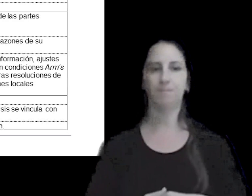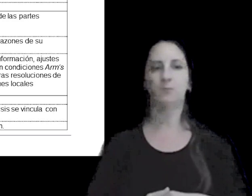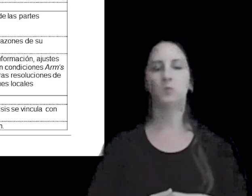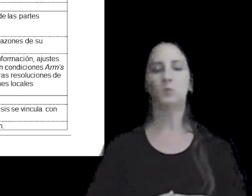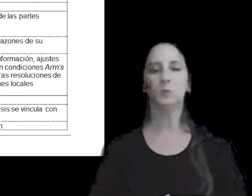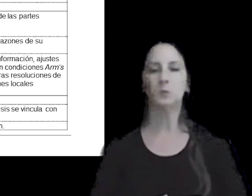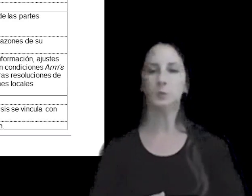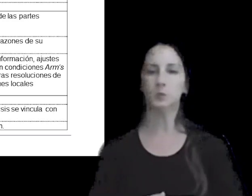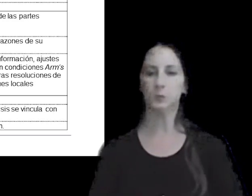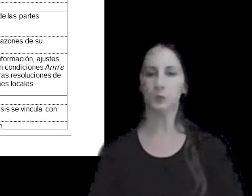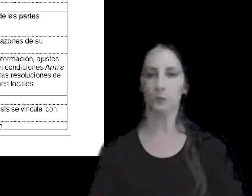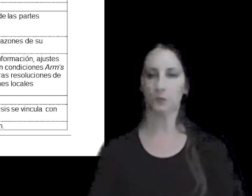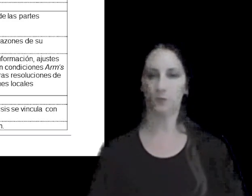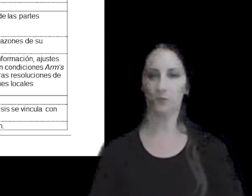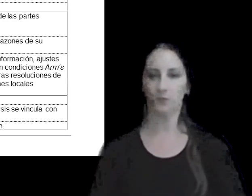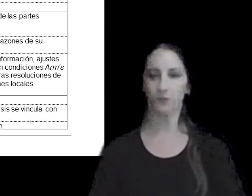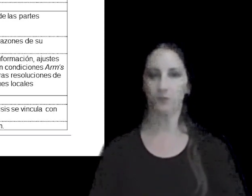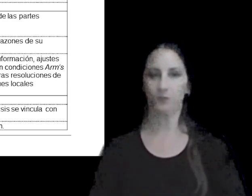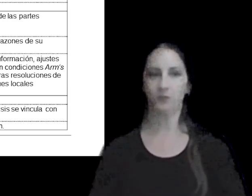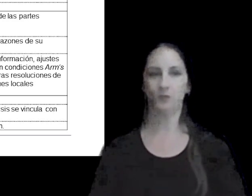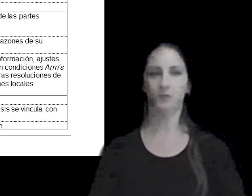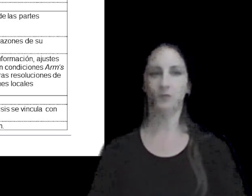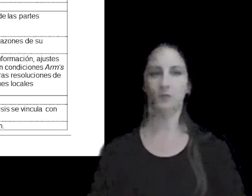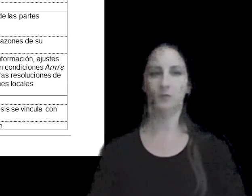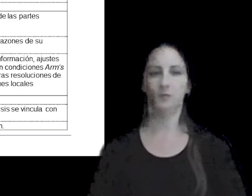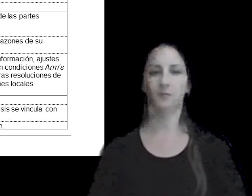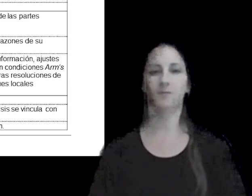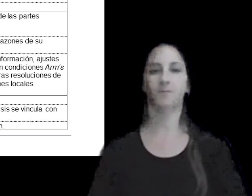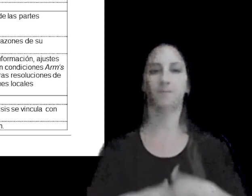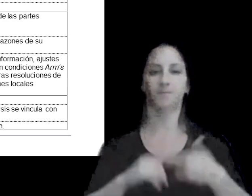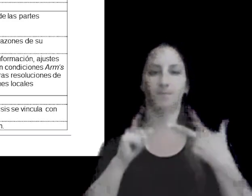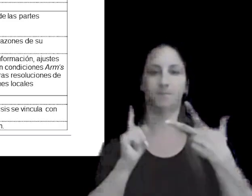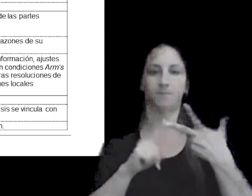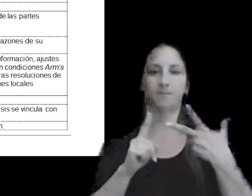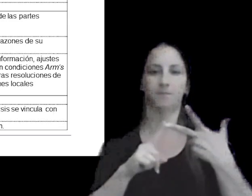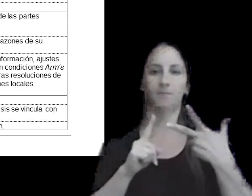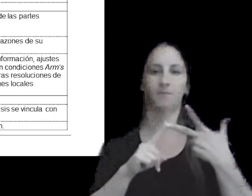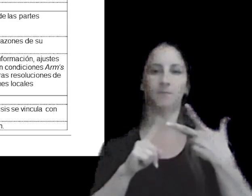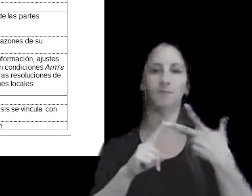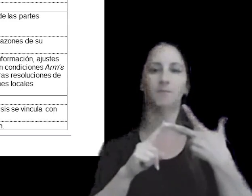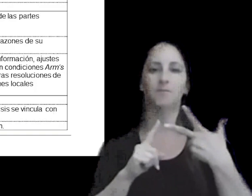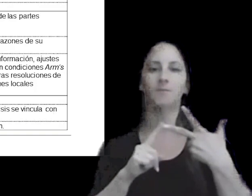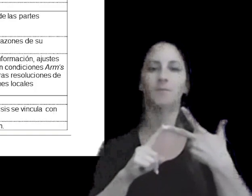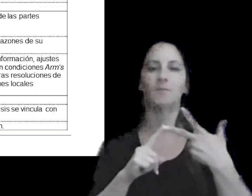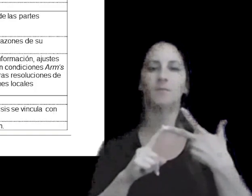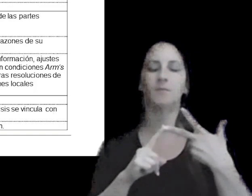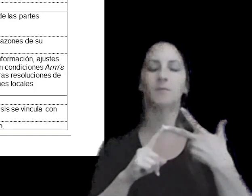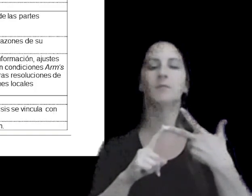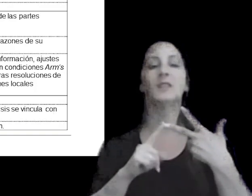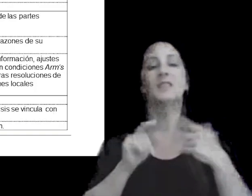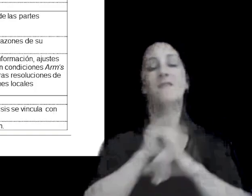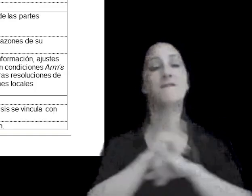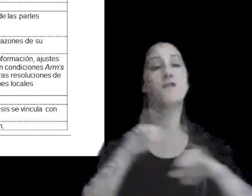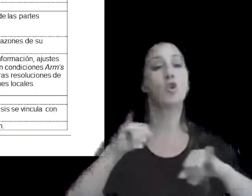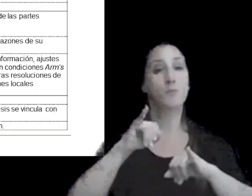el tercer nivel de documentación que es el informe local